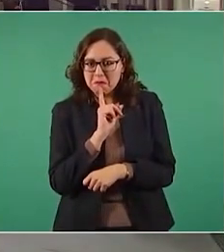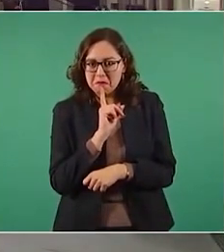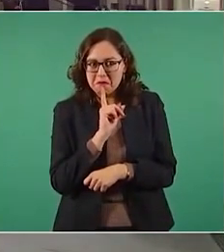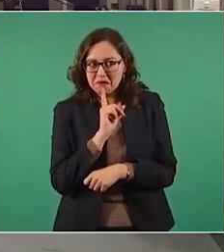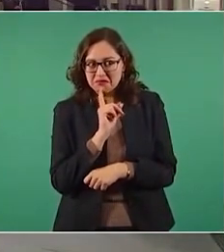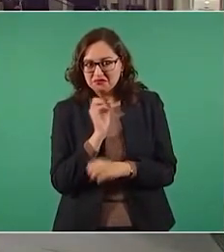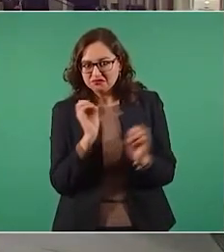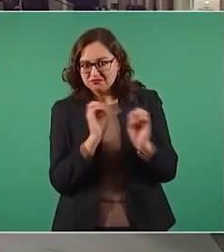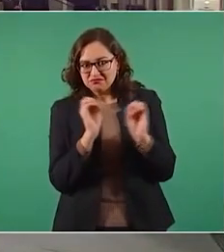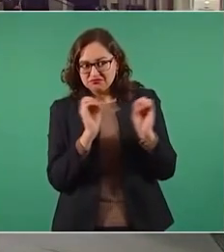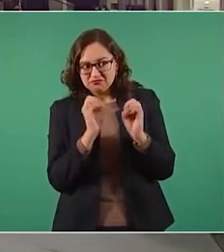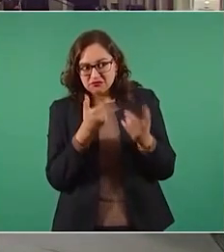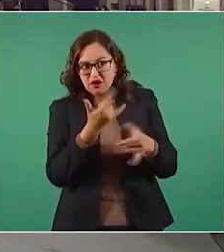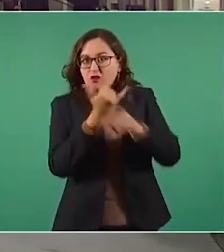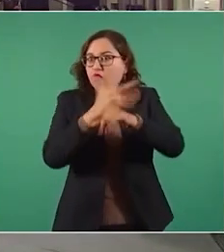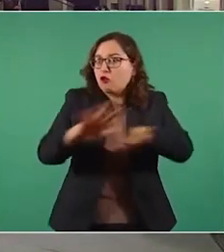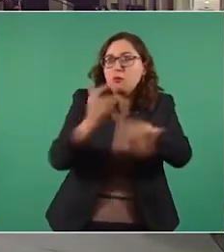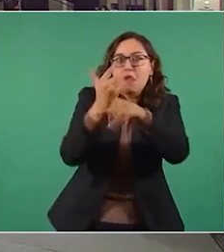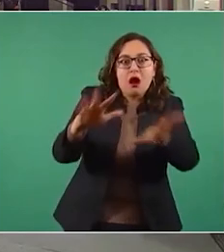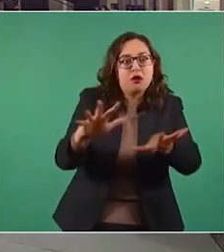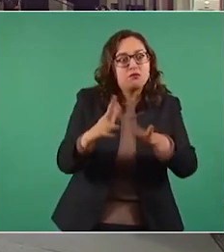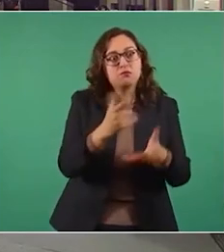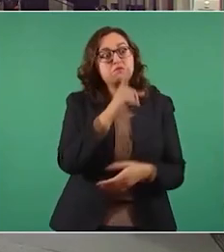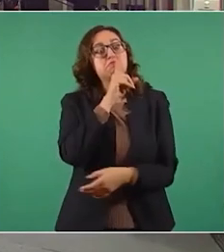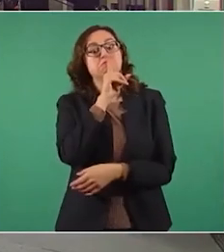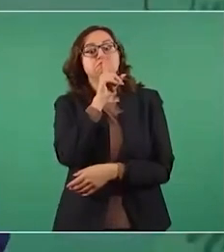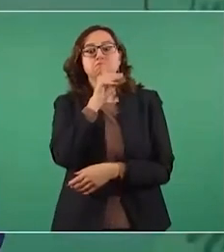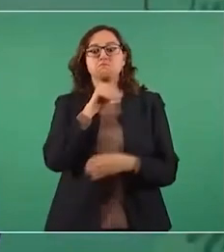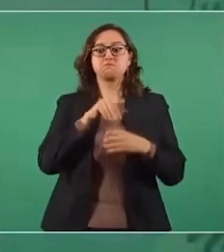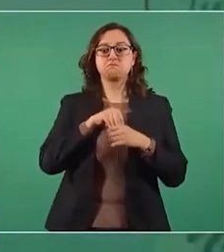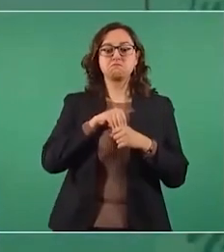No hubo información. No se supo.